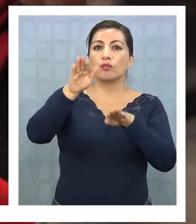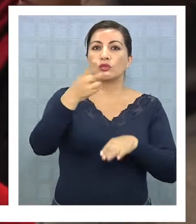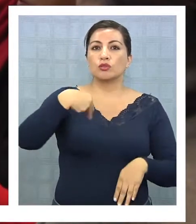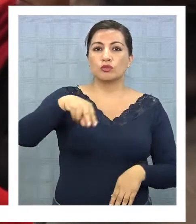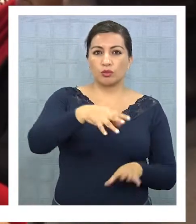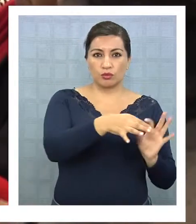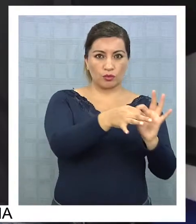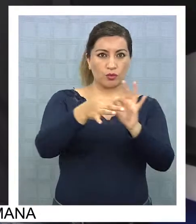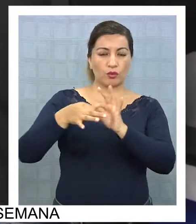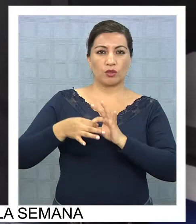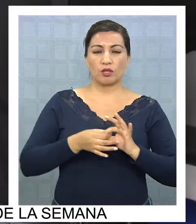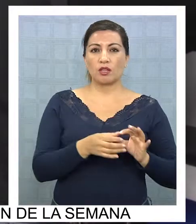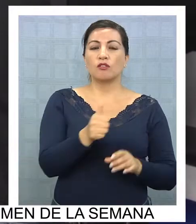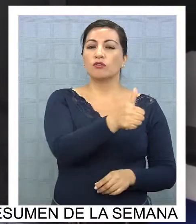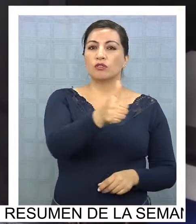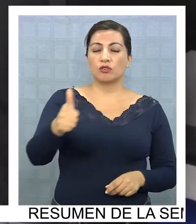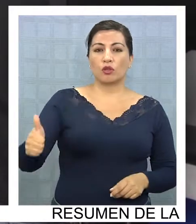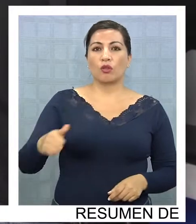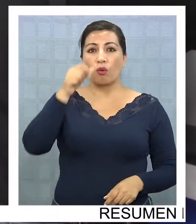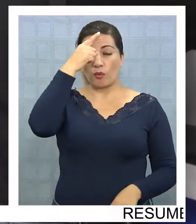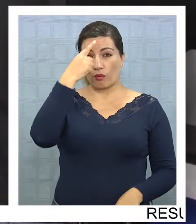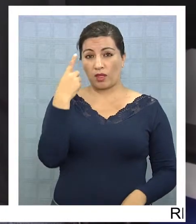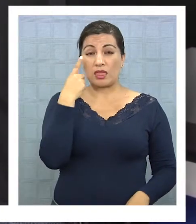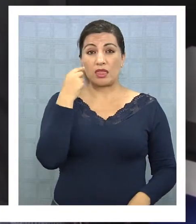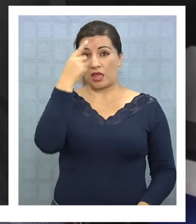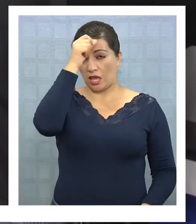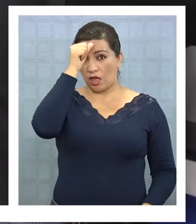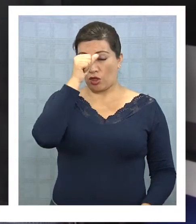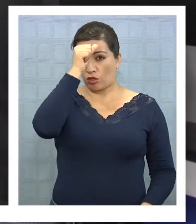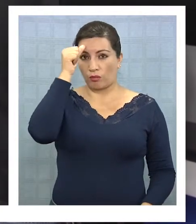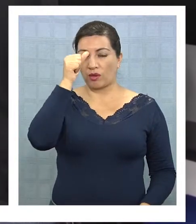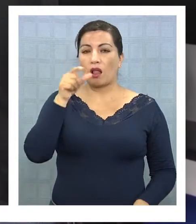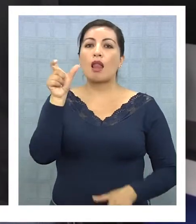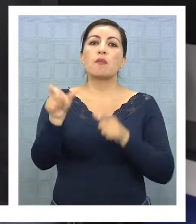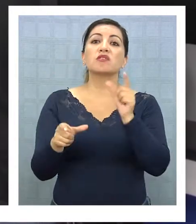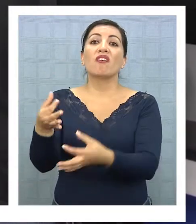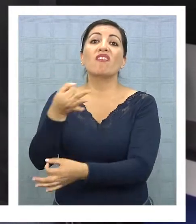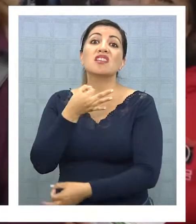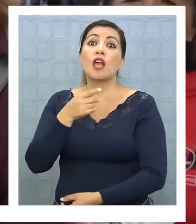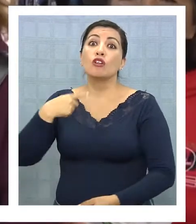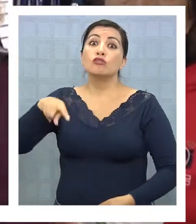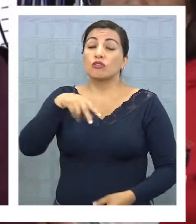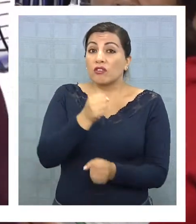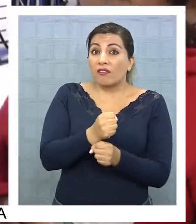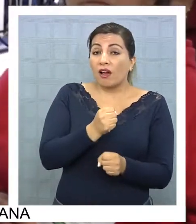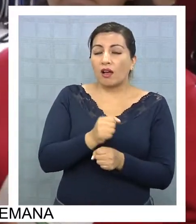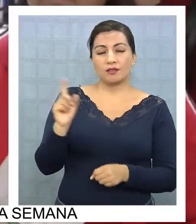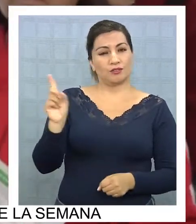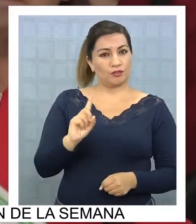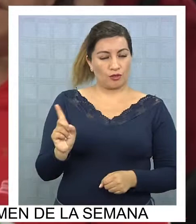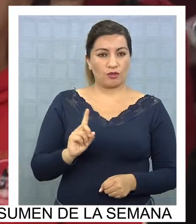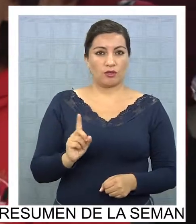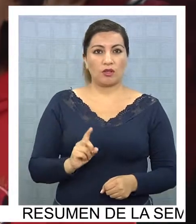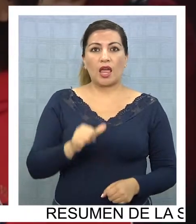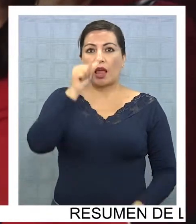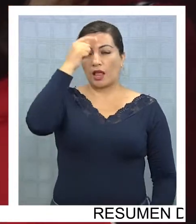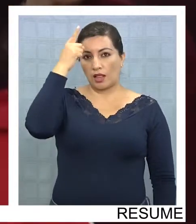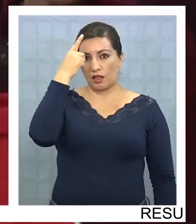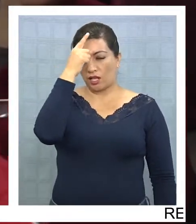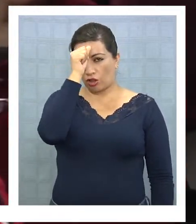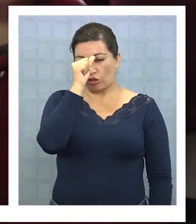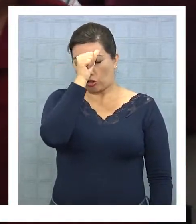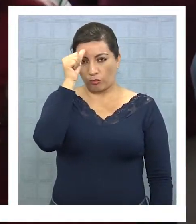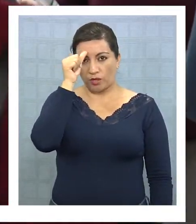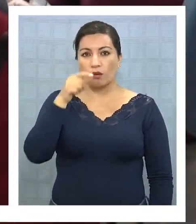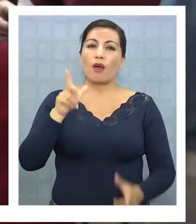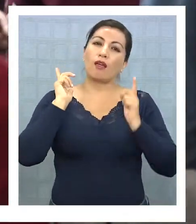unamos todos los trabajadores que ya un día domingo, en el cual no pueden excusarse la gente de que no, tenemos que trabajar. mayoría de la gente el día domingo lo